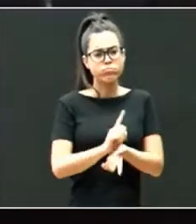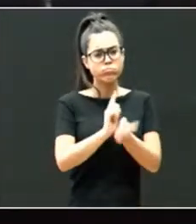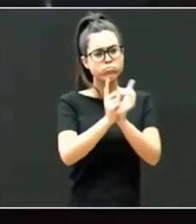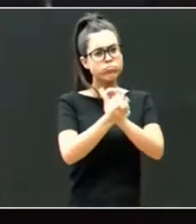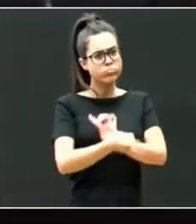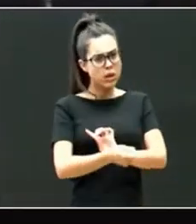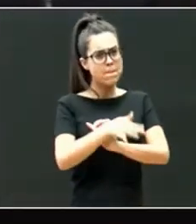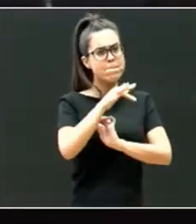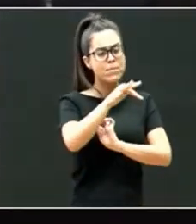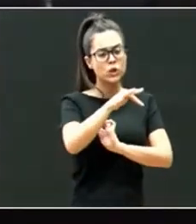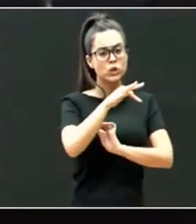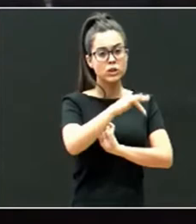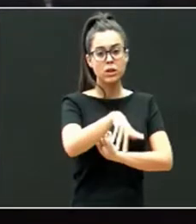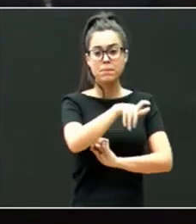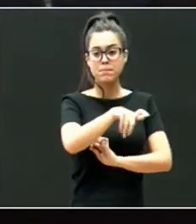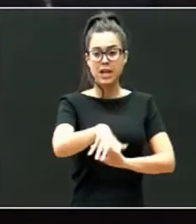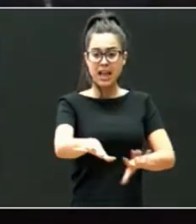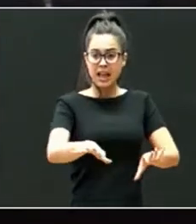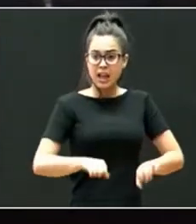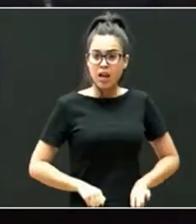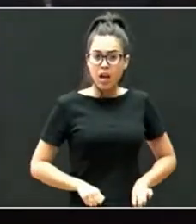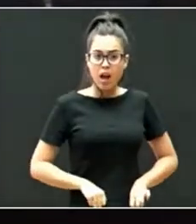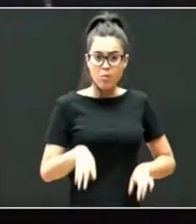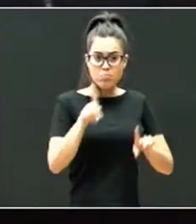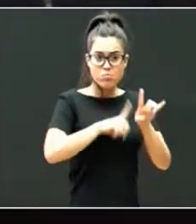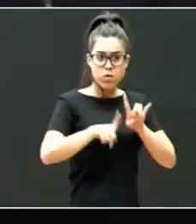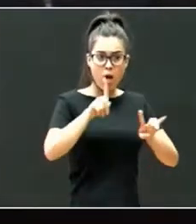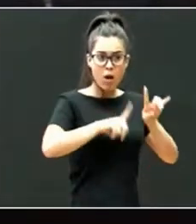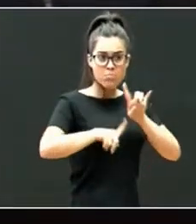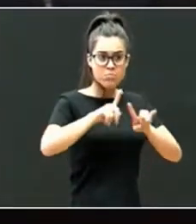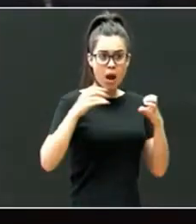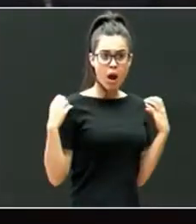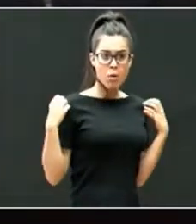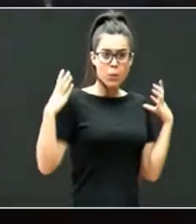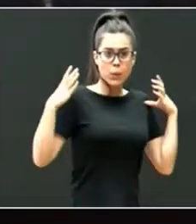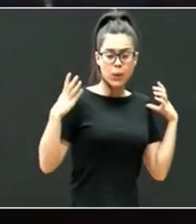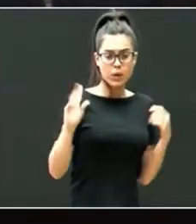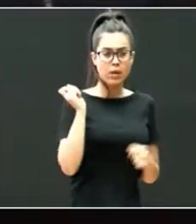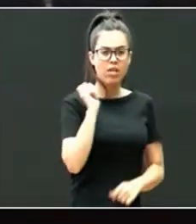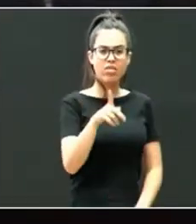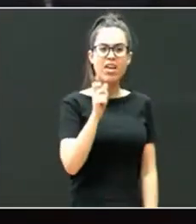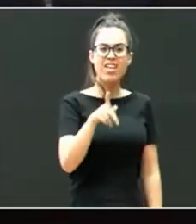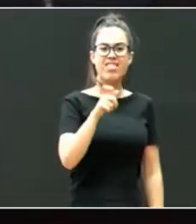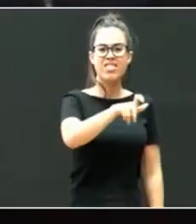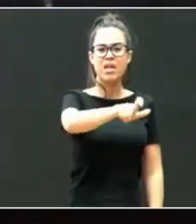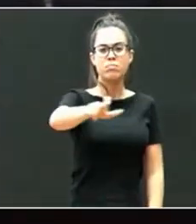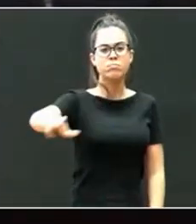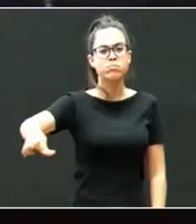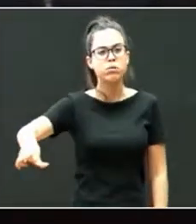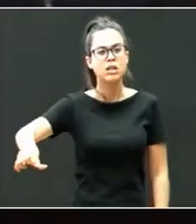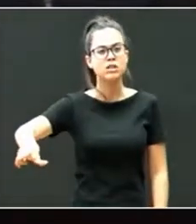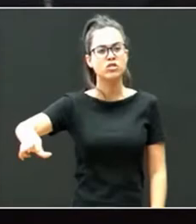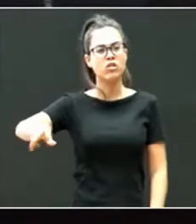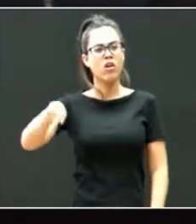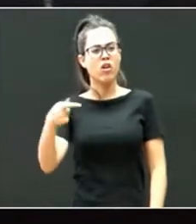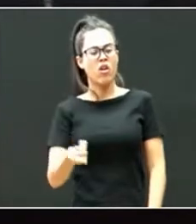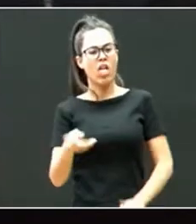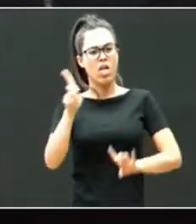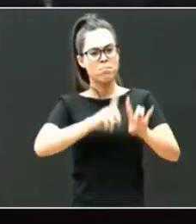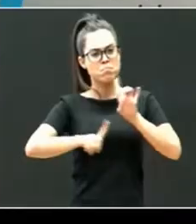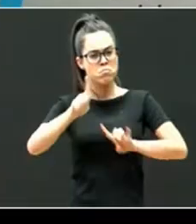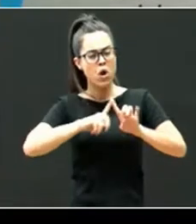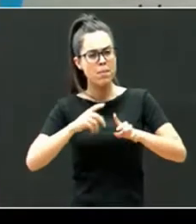Las y los adoptados no son un saco de problemas, ni es correcto referirse a ellos genéricamente como afectados por trastornos intelectuales o